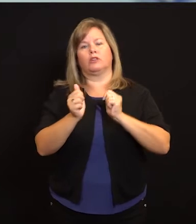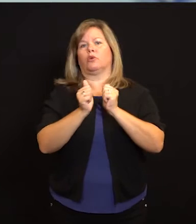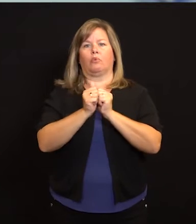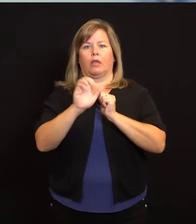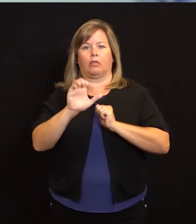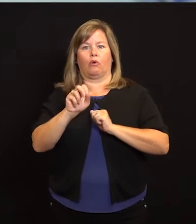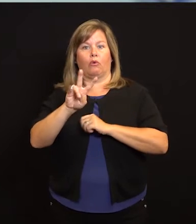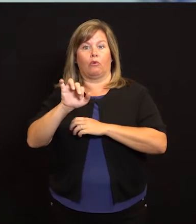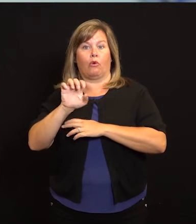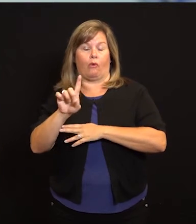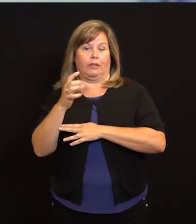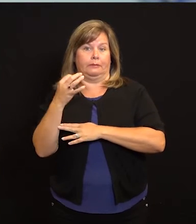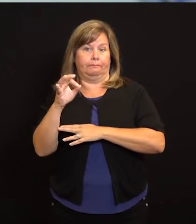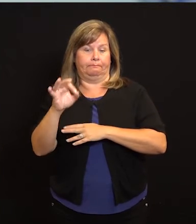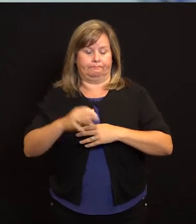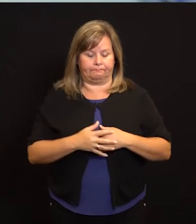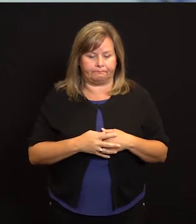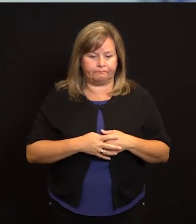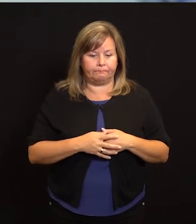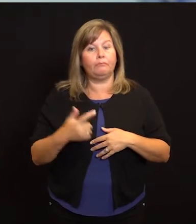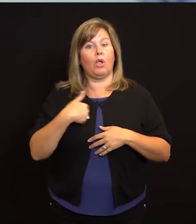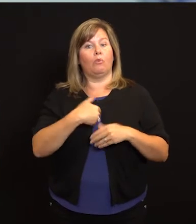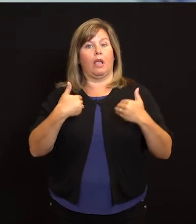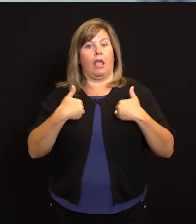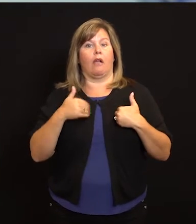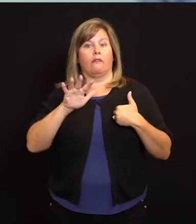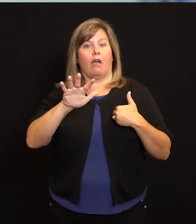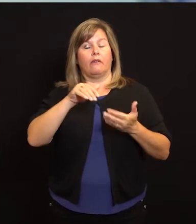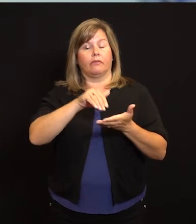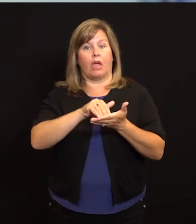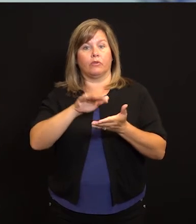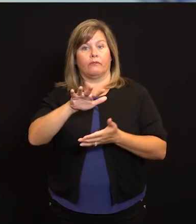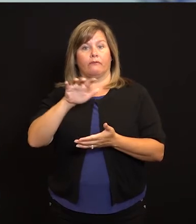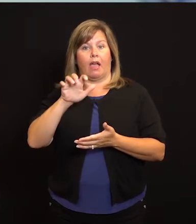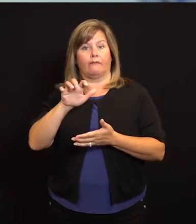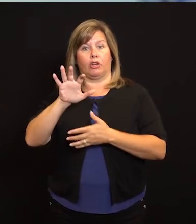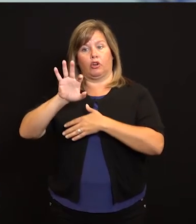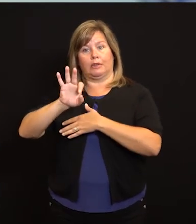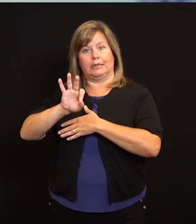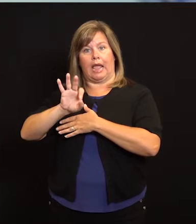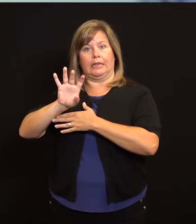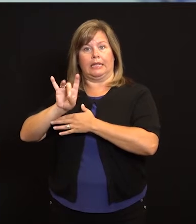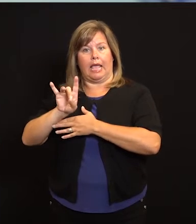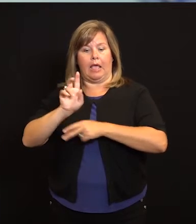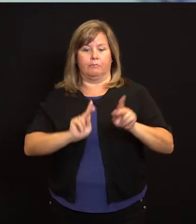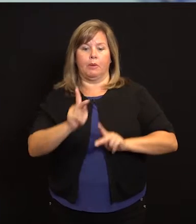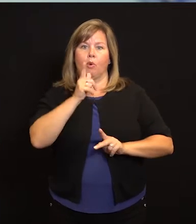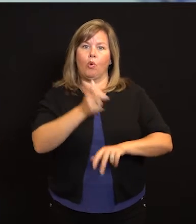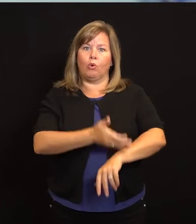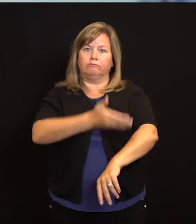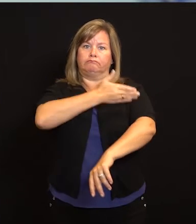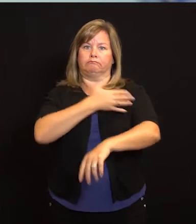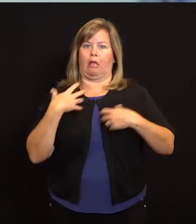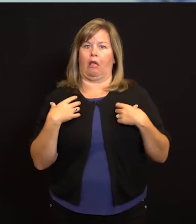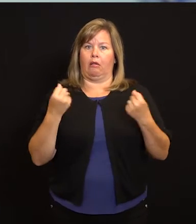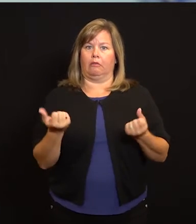el resto de la situación del estado con COVID-19. Estamos reportando 5,598